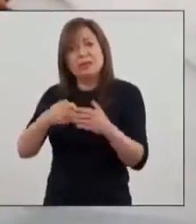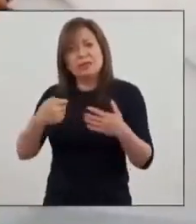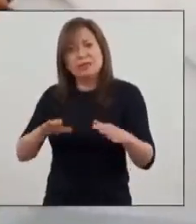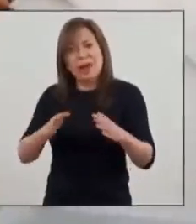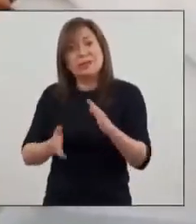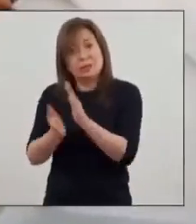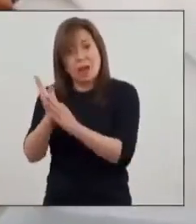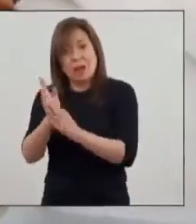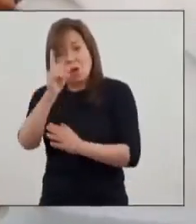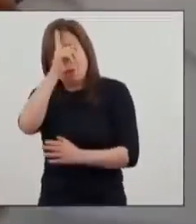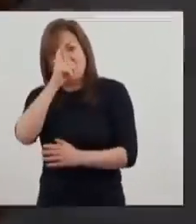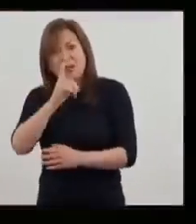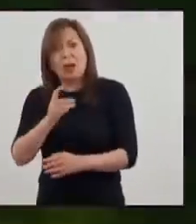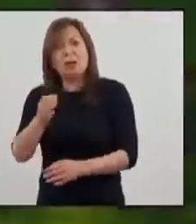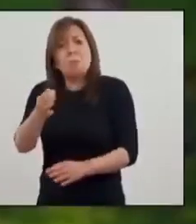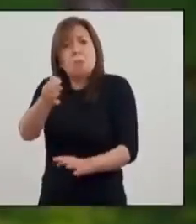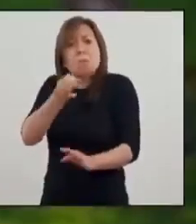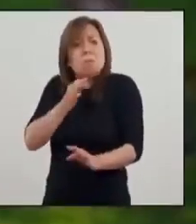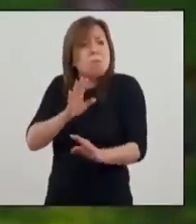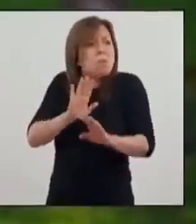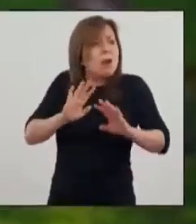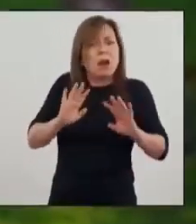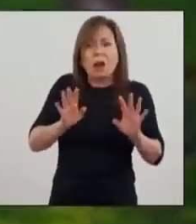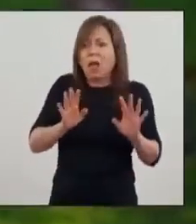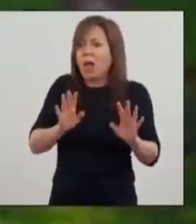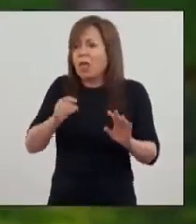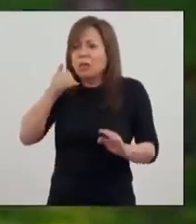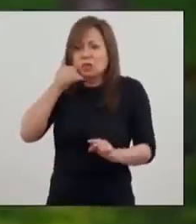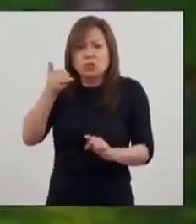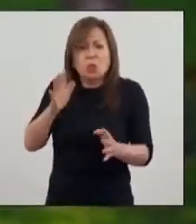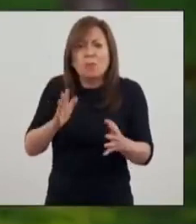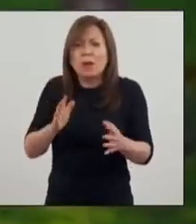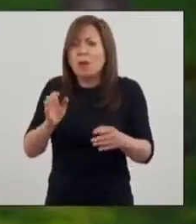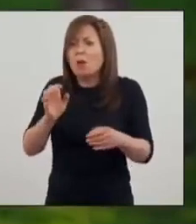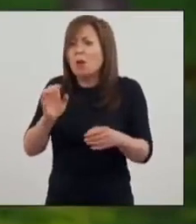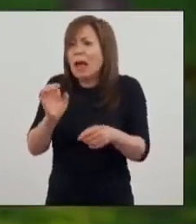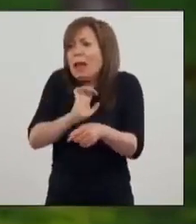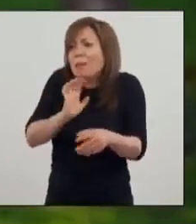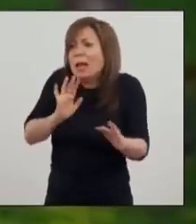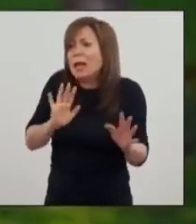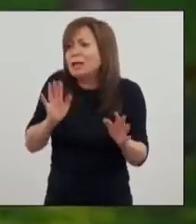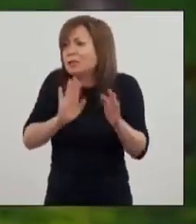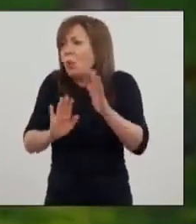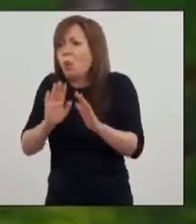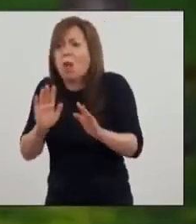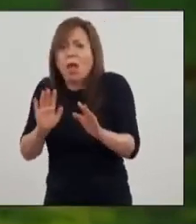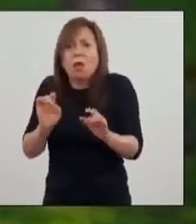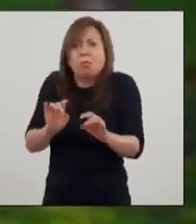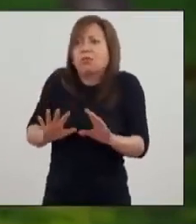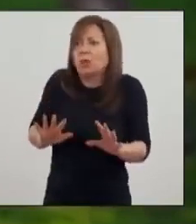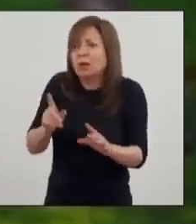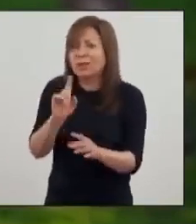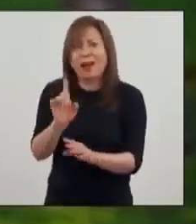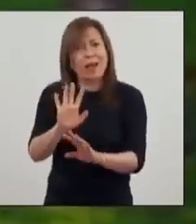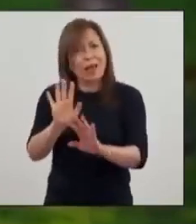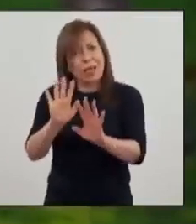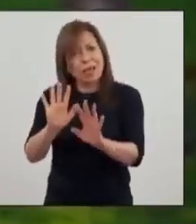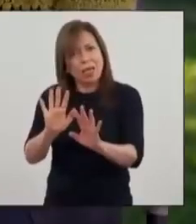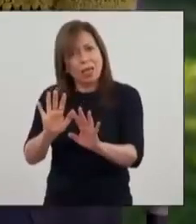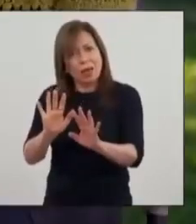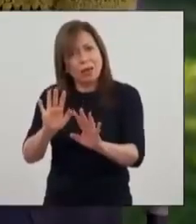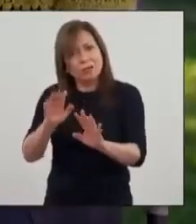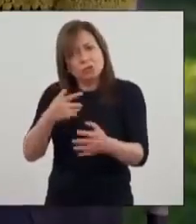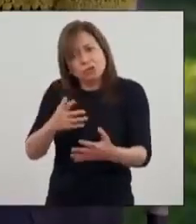lo dieron de alta, sin decirme cualquier cosa, llame este número, o si pasa esto, haga esto, otro. No,